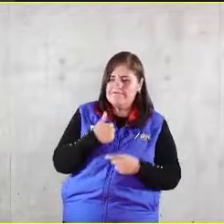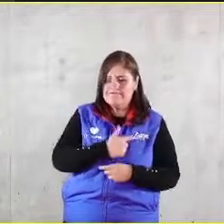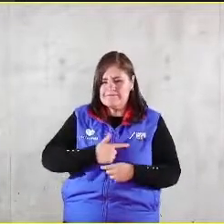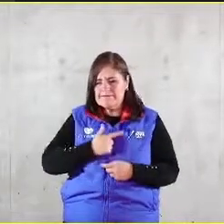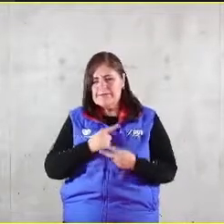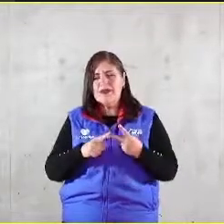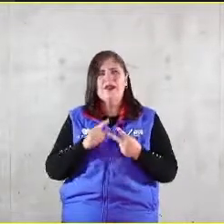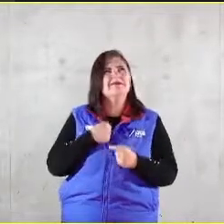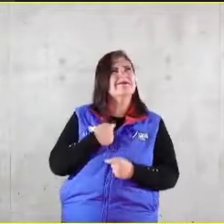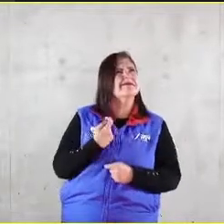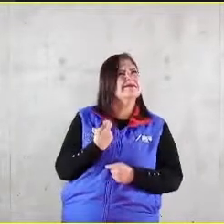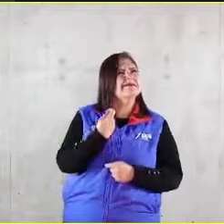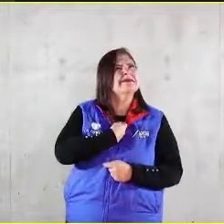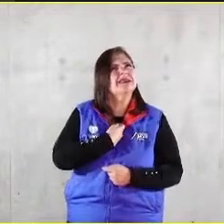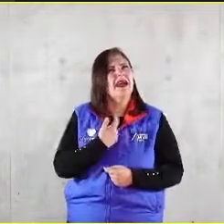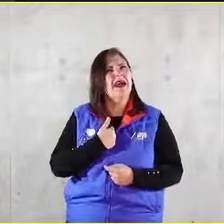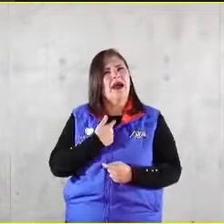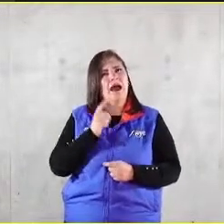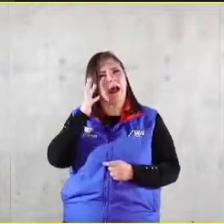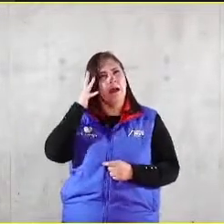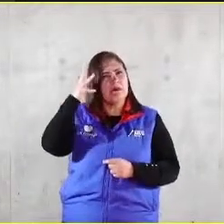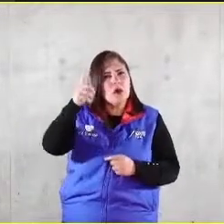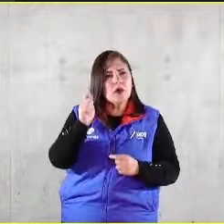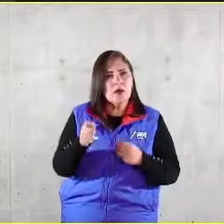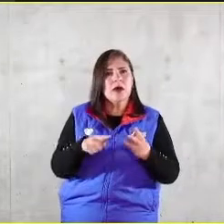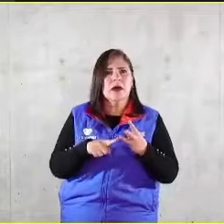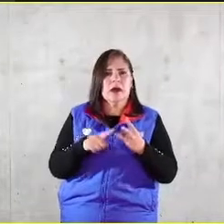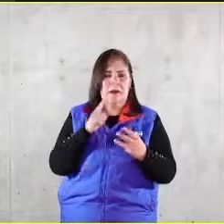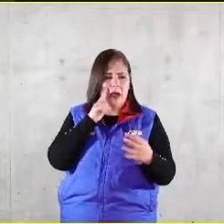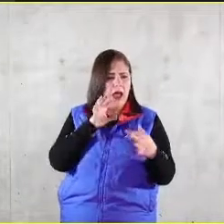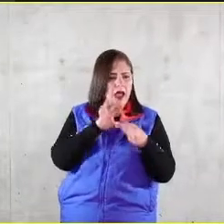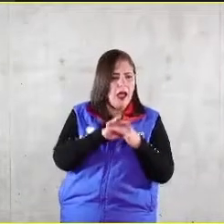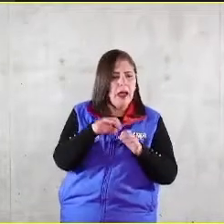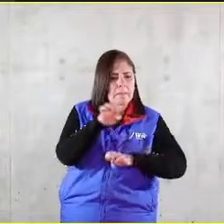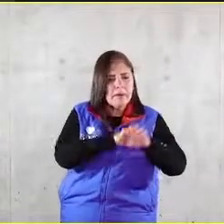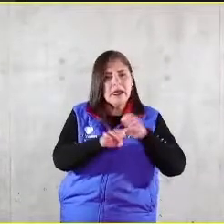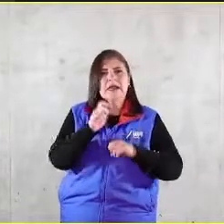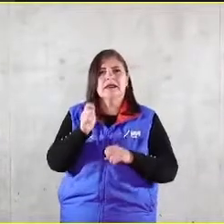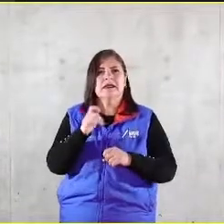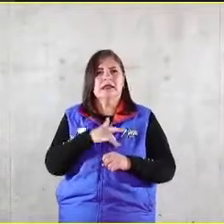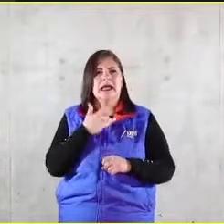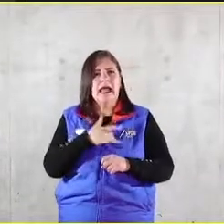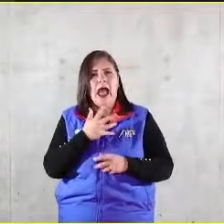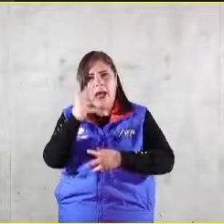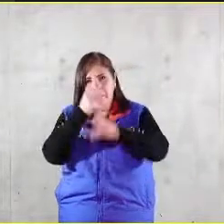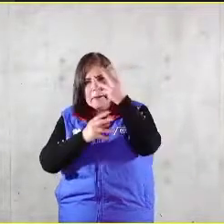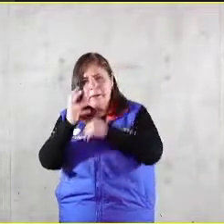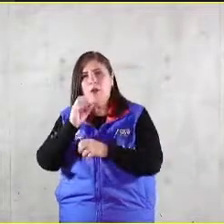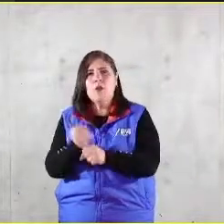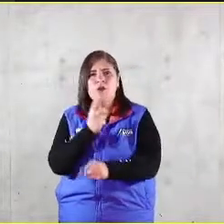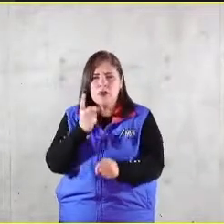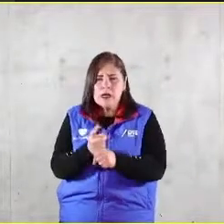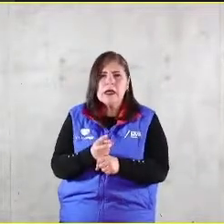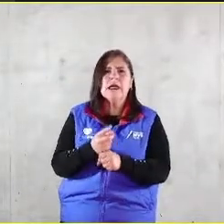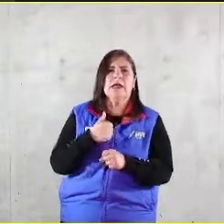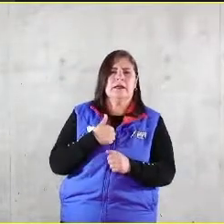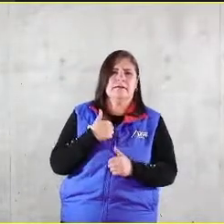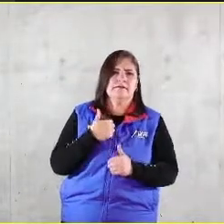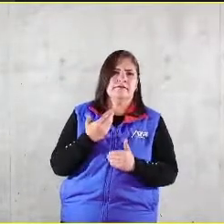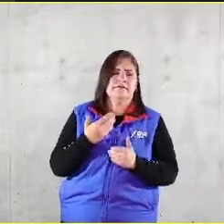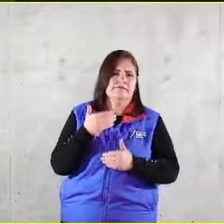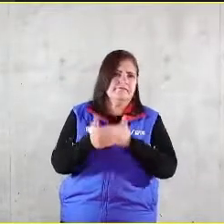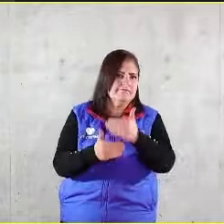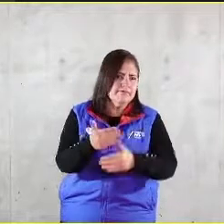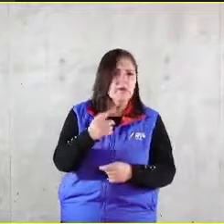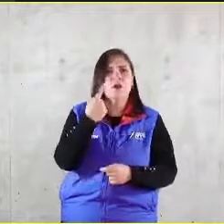significado, conexión con la misión de la empresa, sentido de comunidad, oportunidades de aprender y crecer, oportunidades de hacer